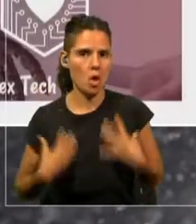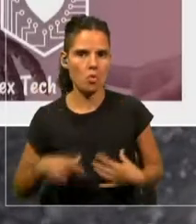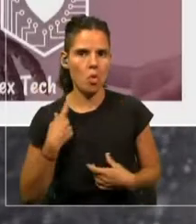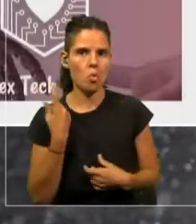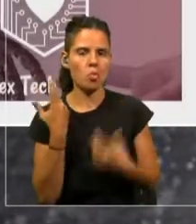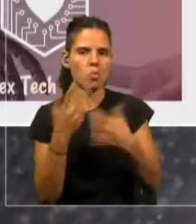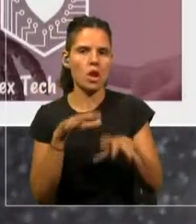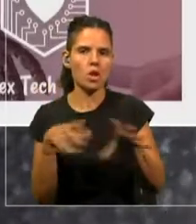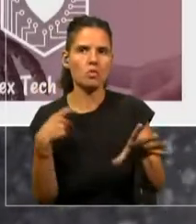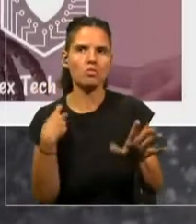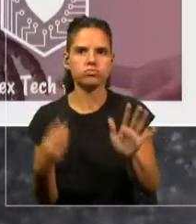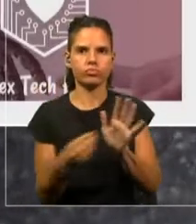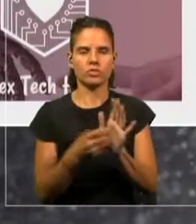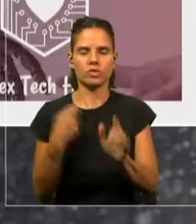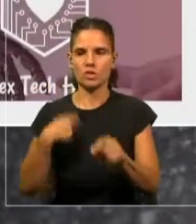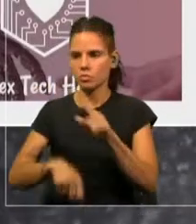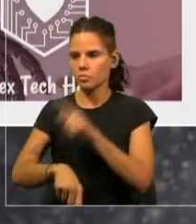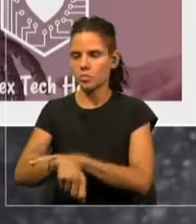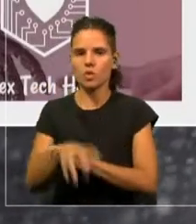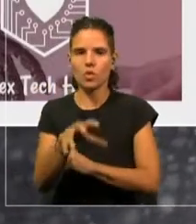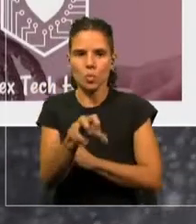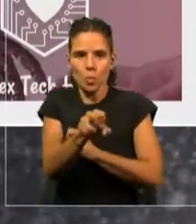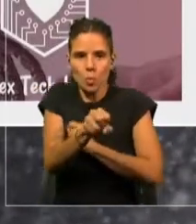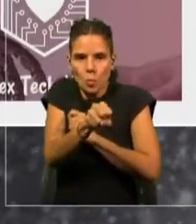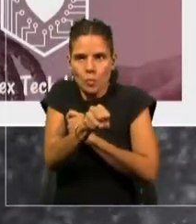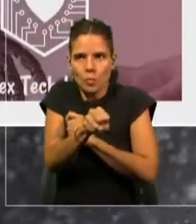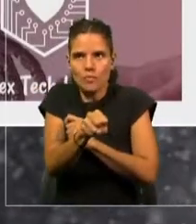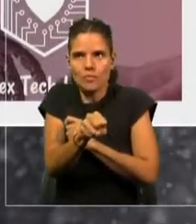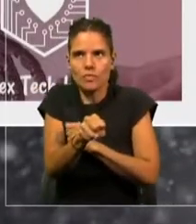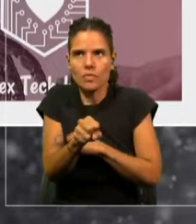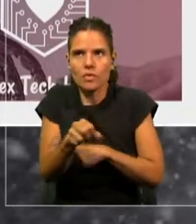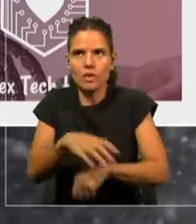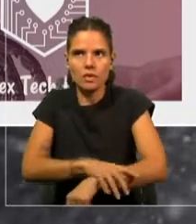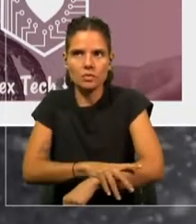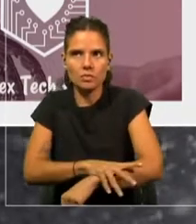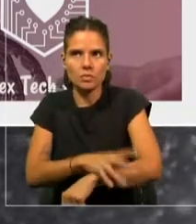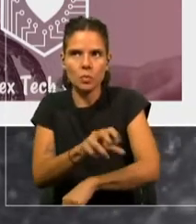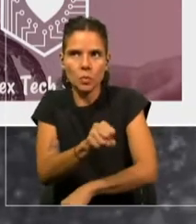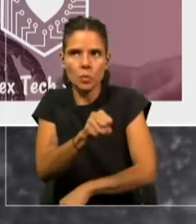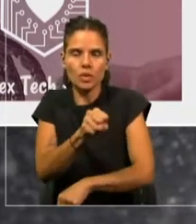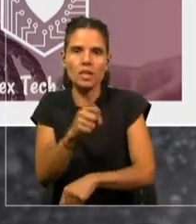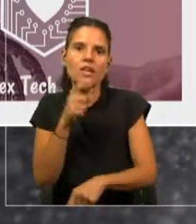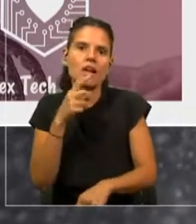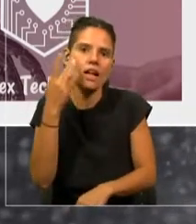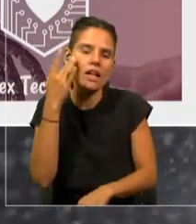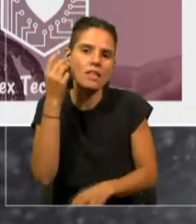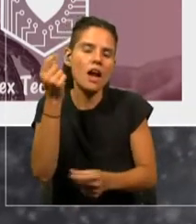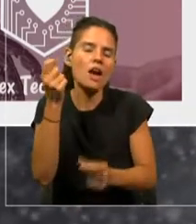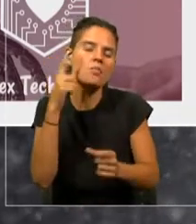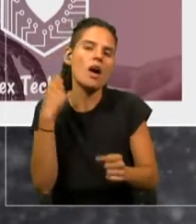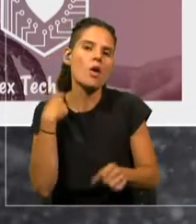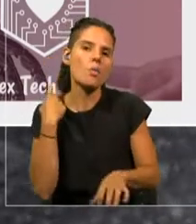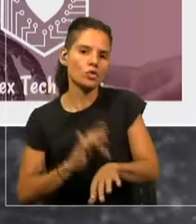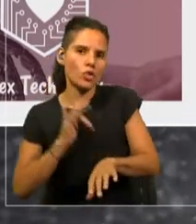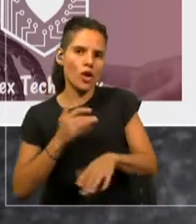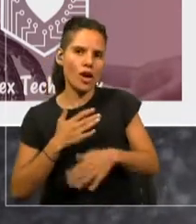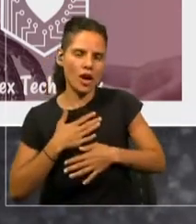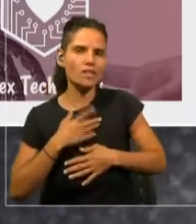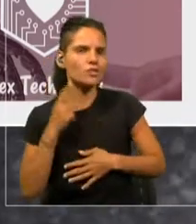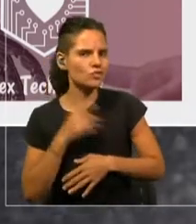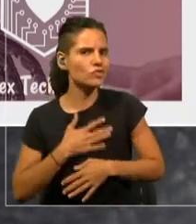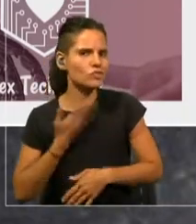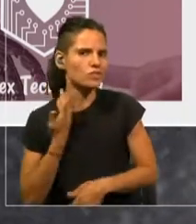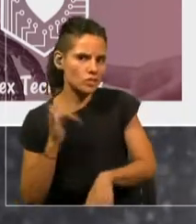aprietas el controlador, se contrae la parte de la piel. La idea es que tú puedas ser tocado y que tú te sientas